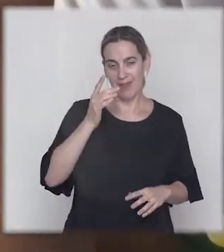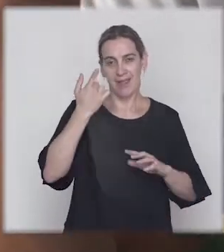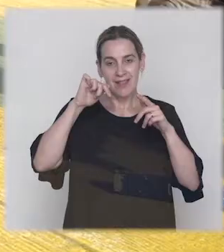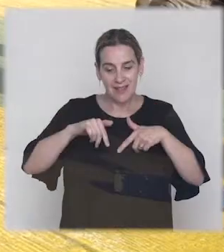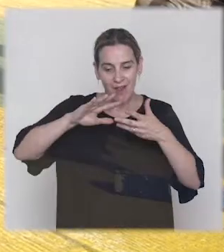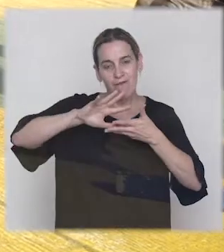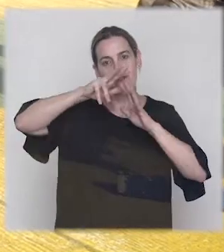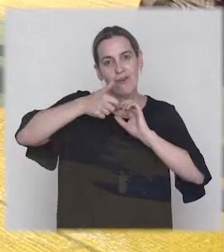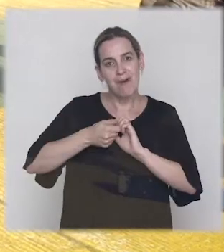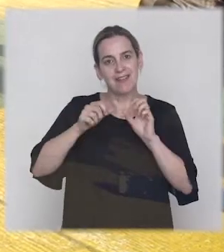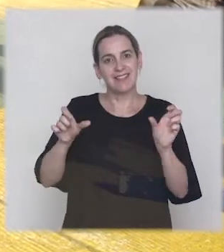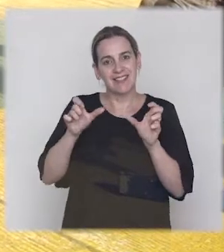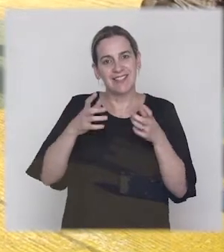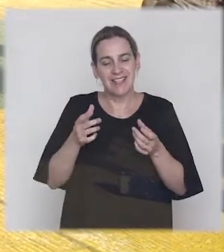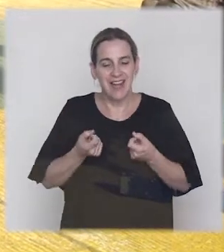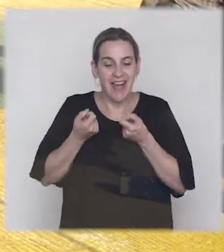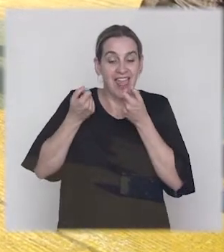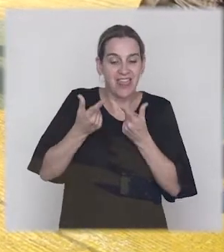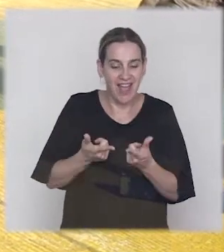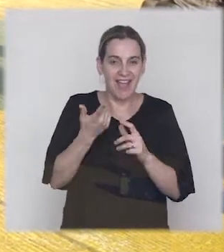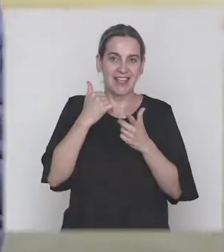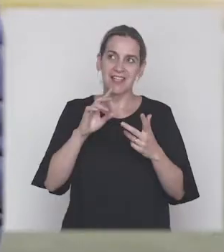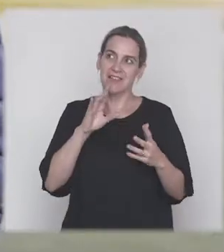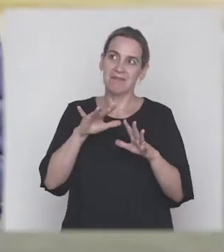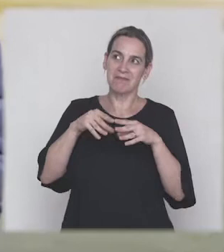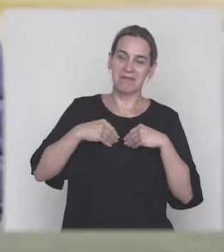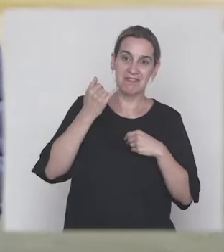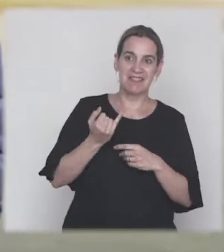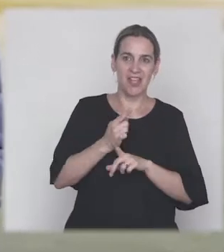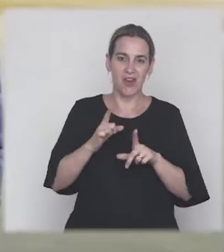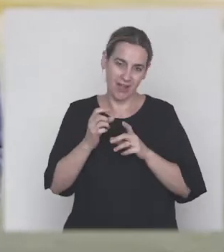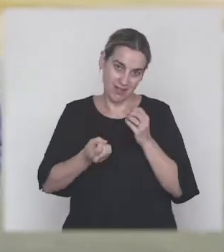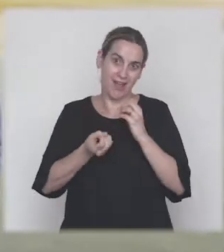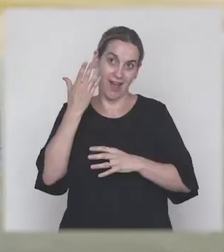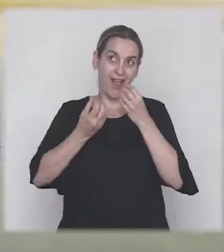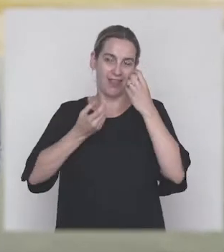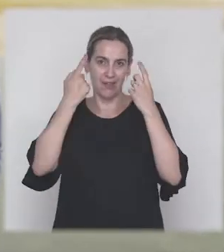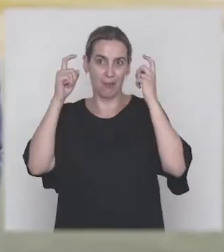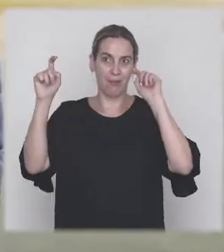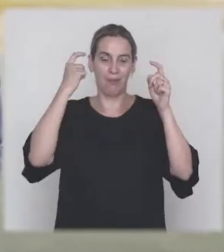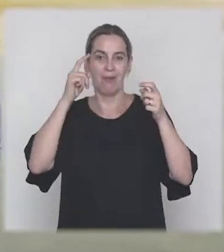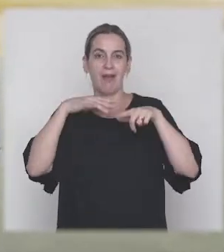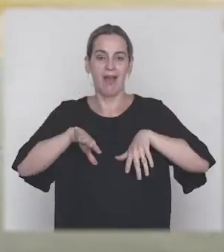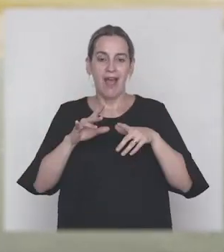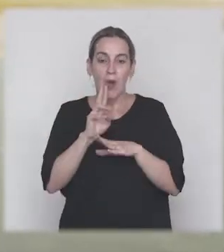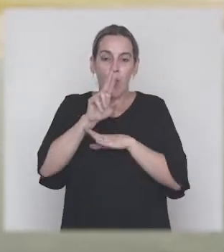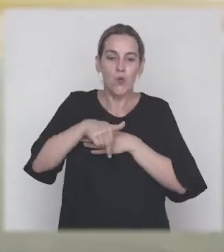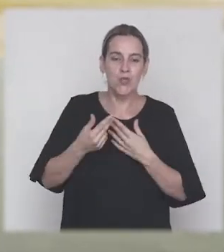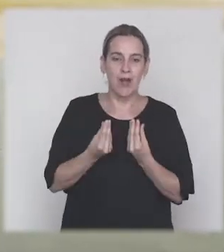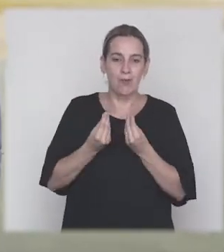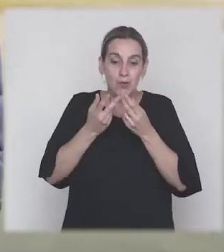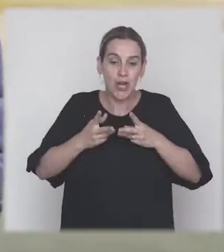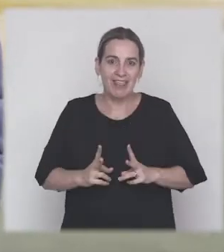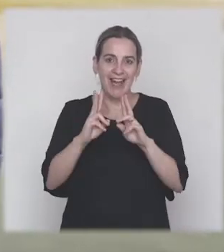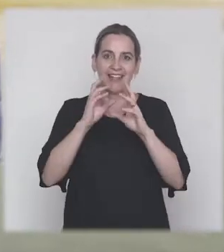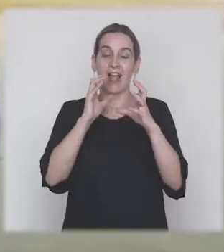el formato en el que uno le llegue influye en que se copen o no, y hay que ser bastante creativo, hay que utilizar un poco